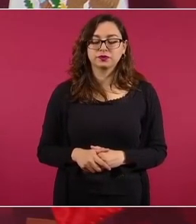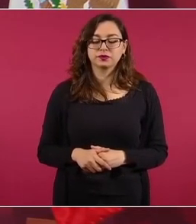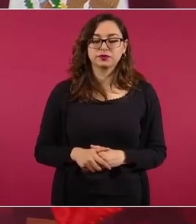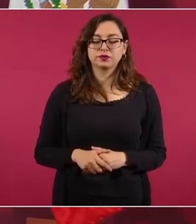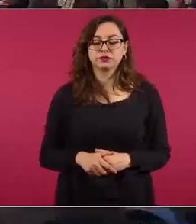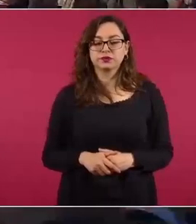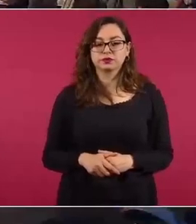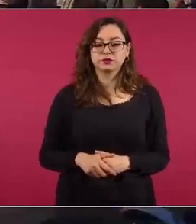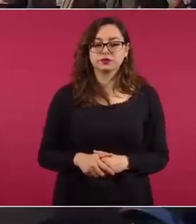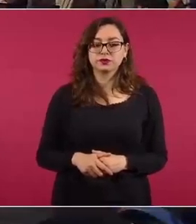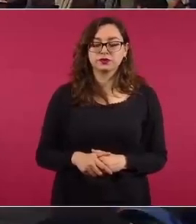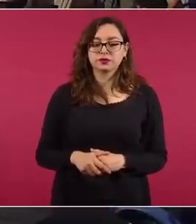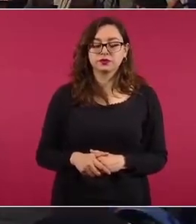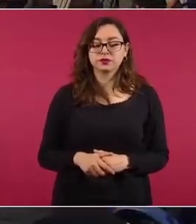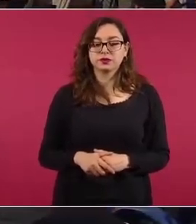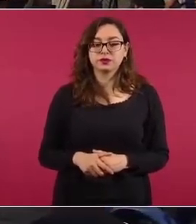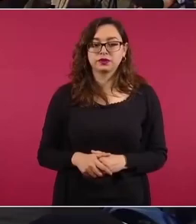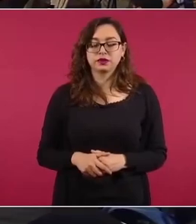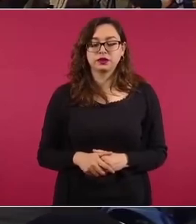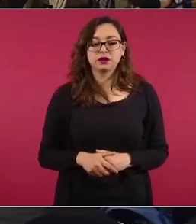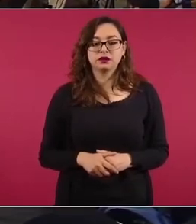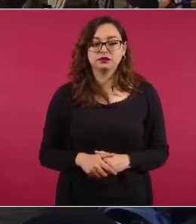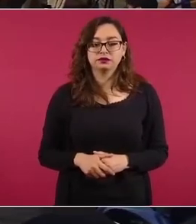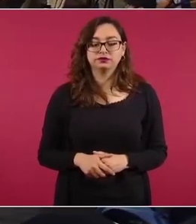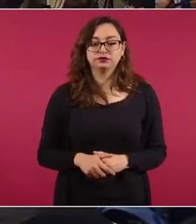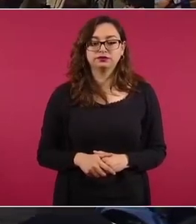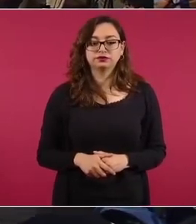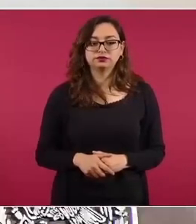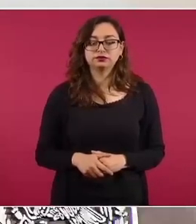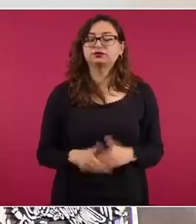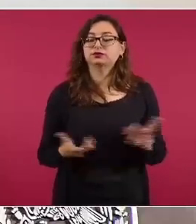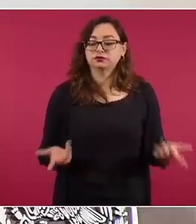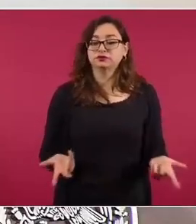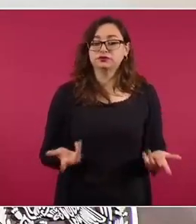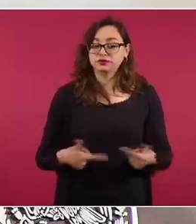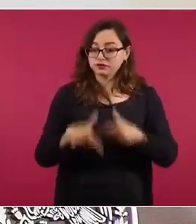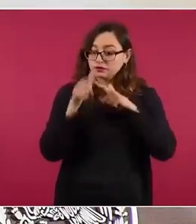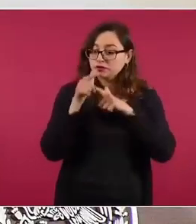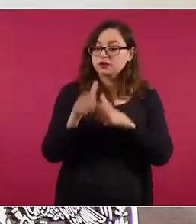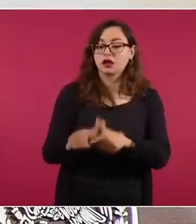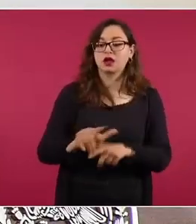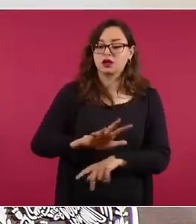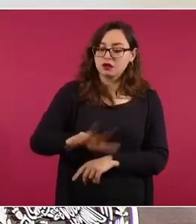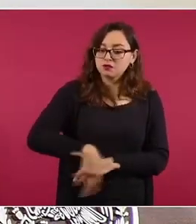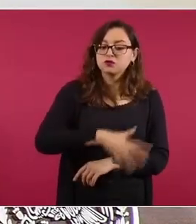continuar con la búsqueda porque en el informe